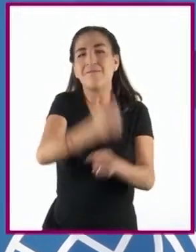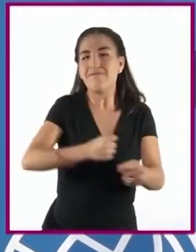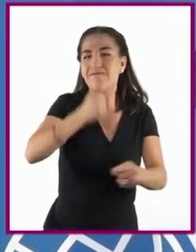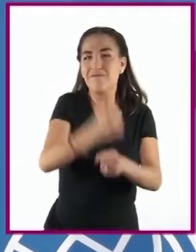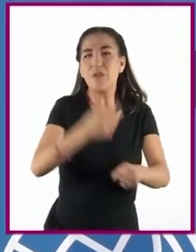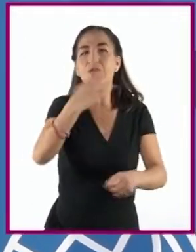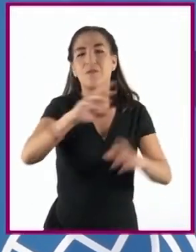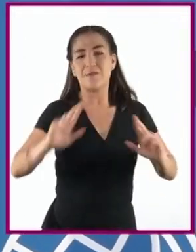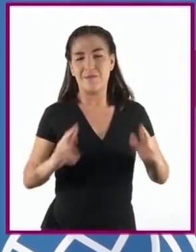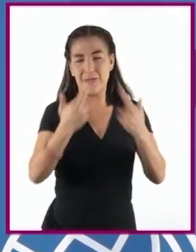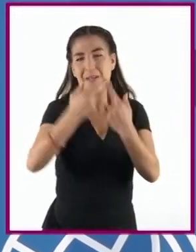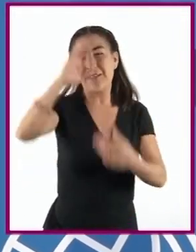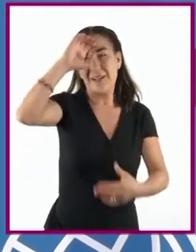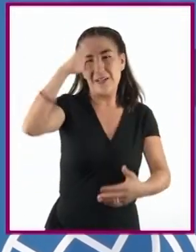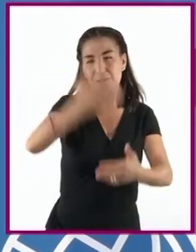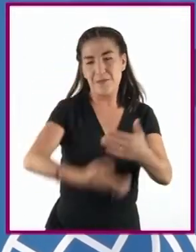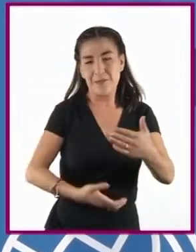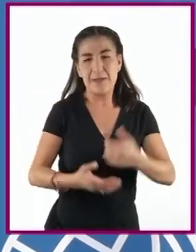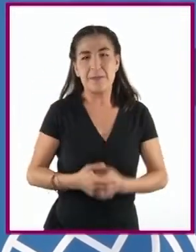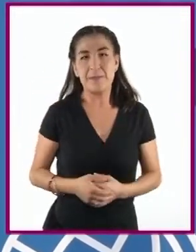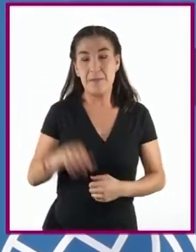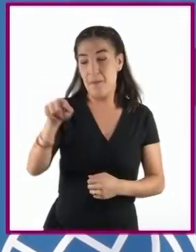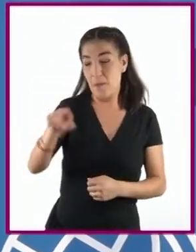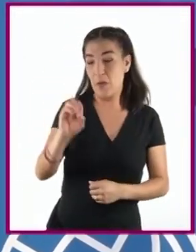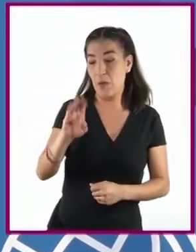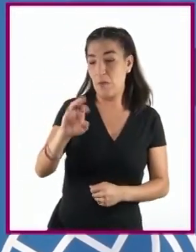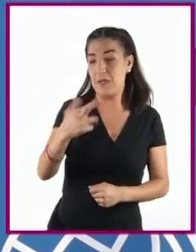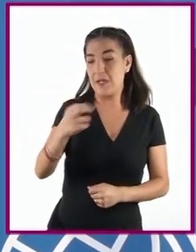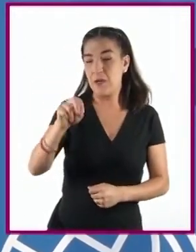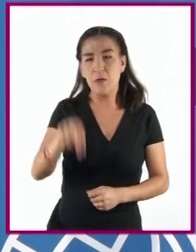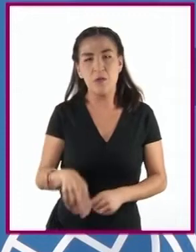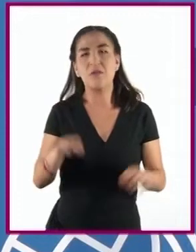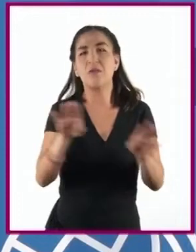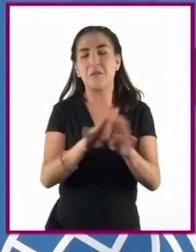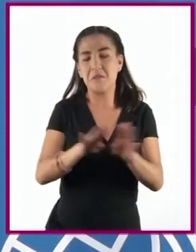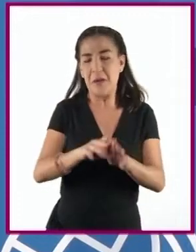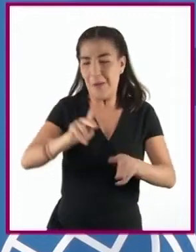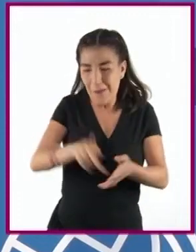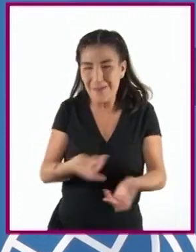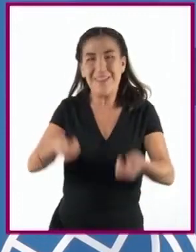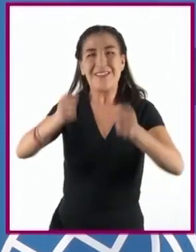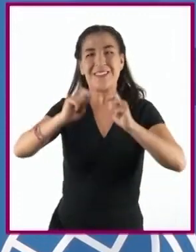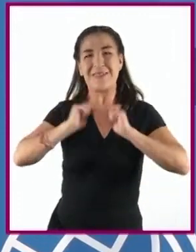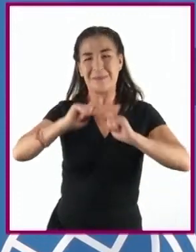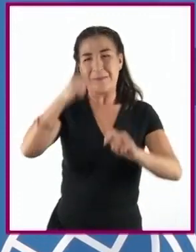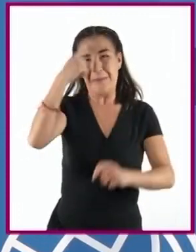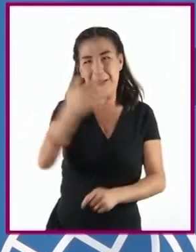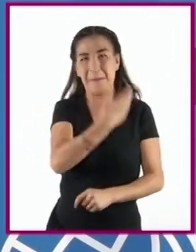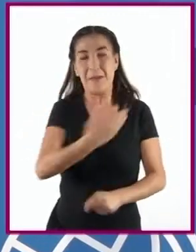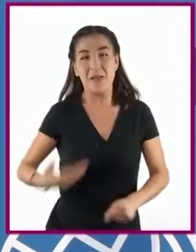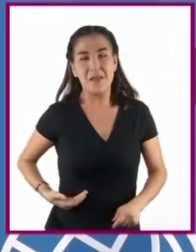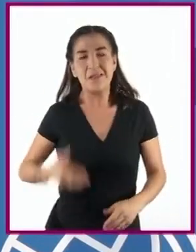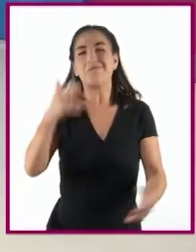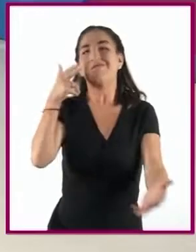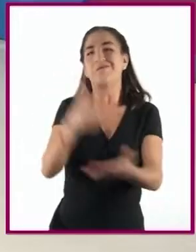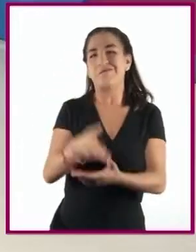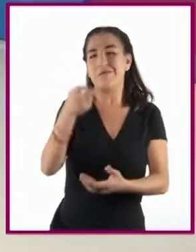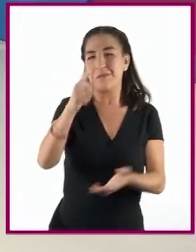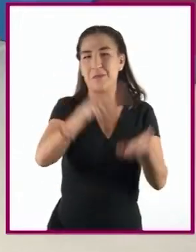religiosas católicas. Obregón se religió y fue asesinado en 1928 antes de tomar posesión.